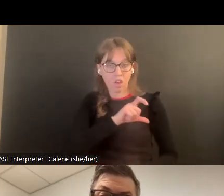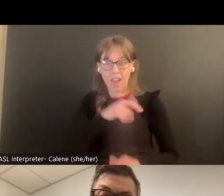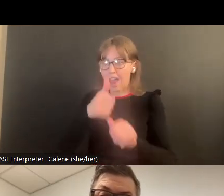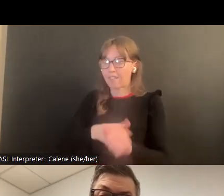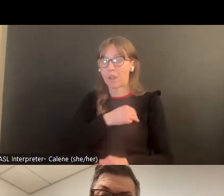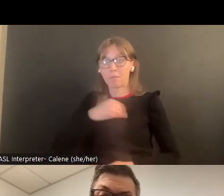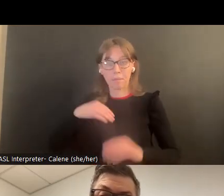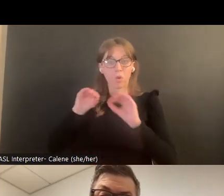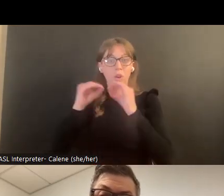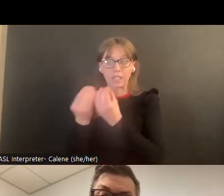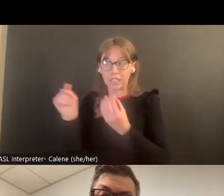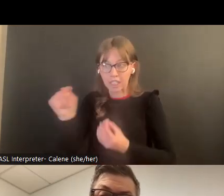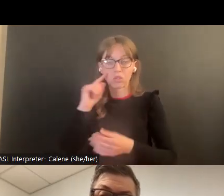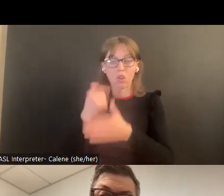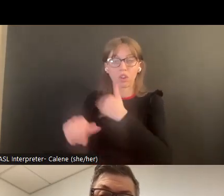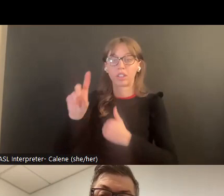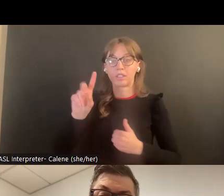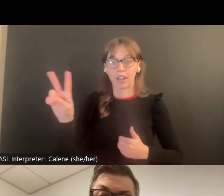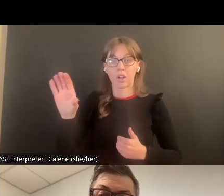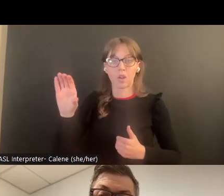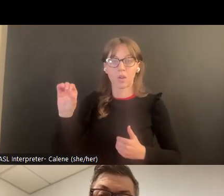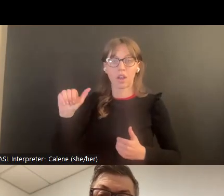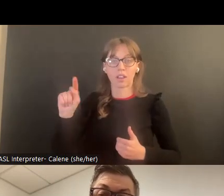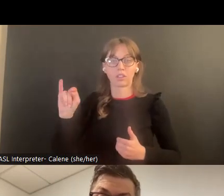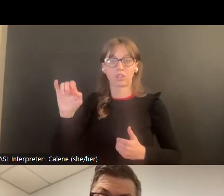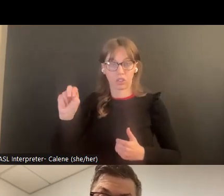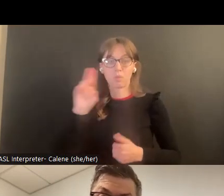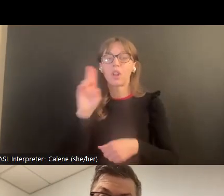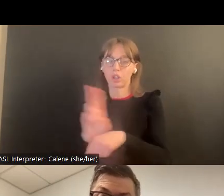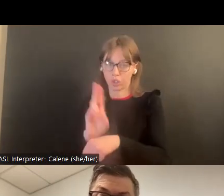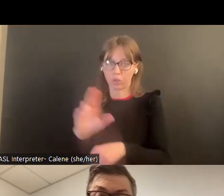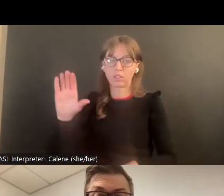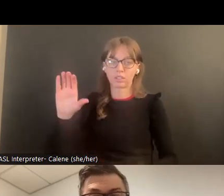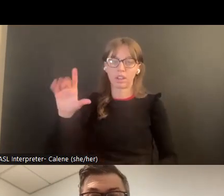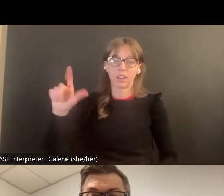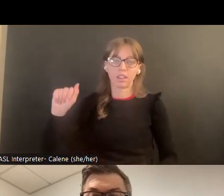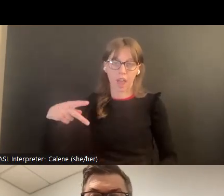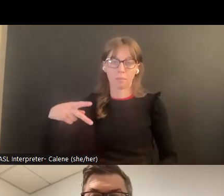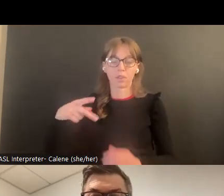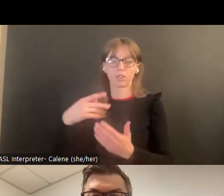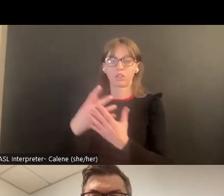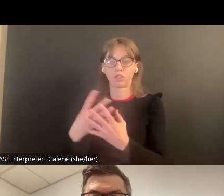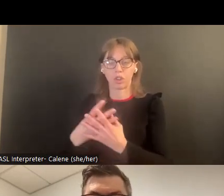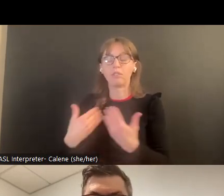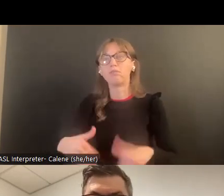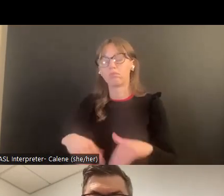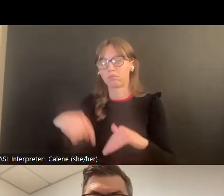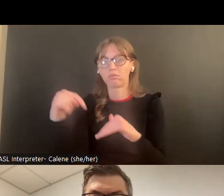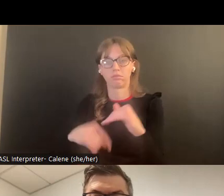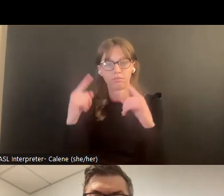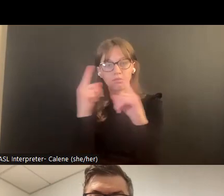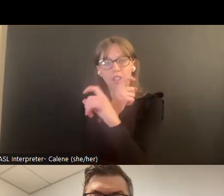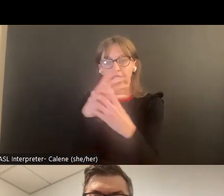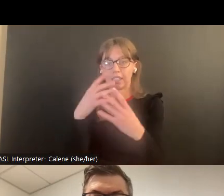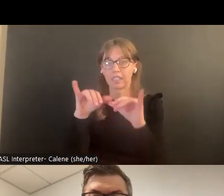de lo que serían los programas de ayuda para víctimas de violencia doméstica en Connecticut usan este protocolo lab